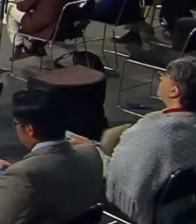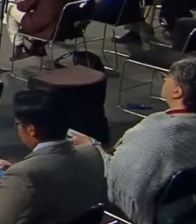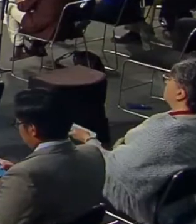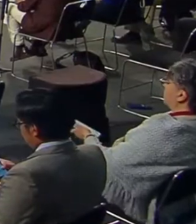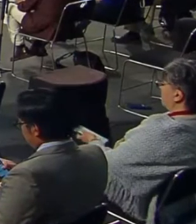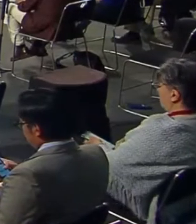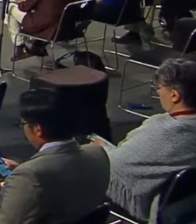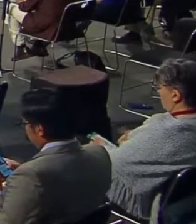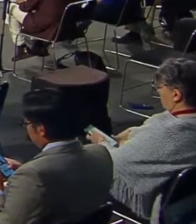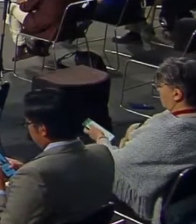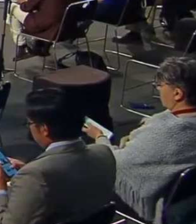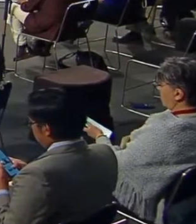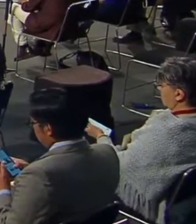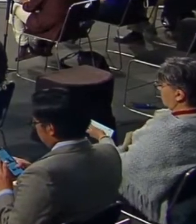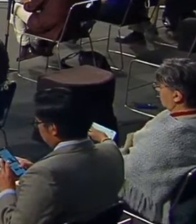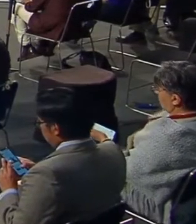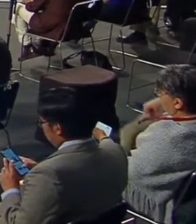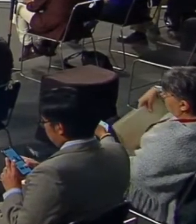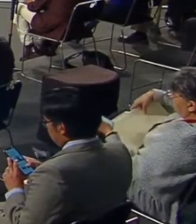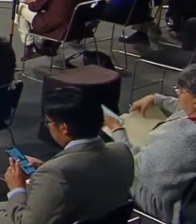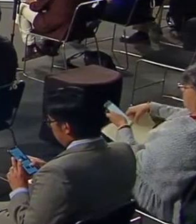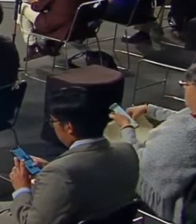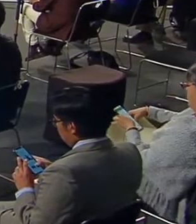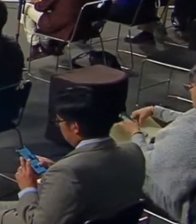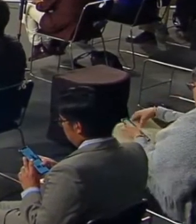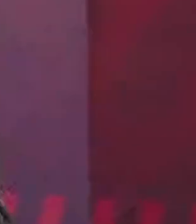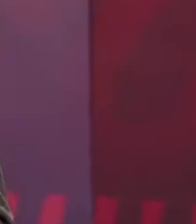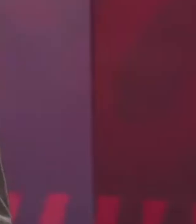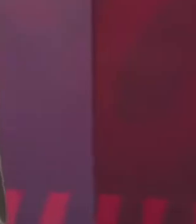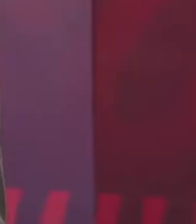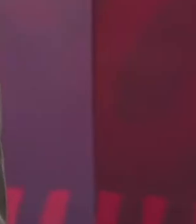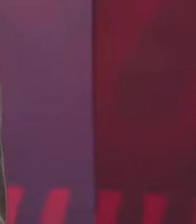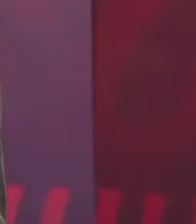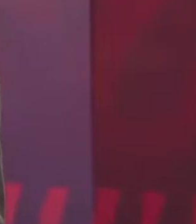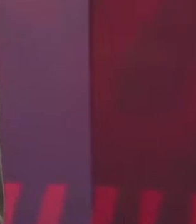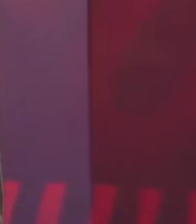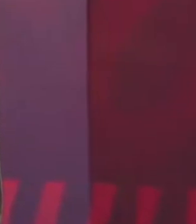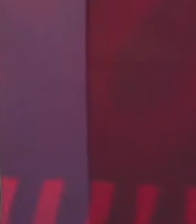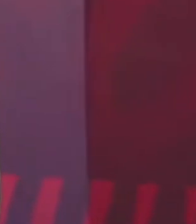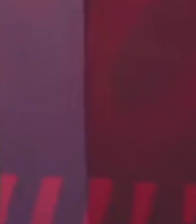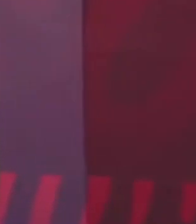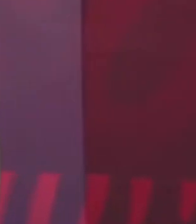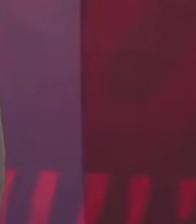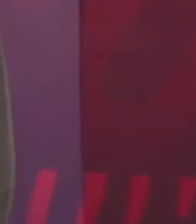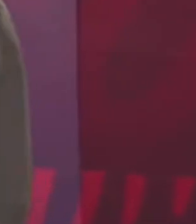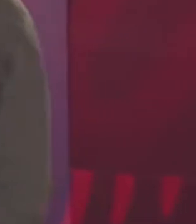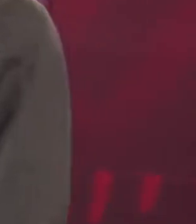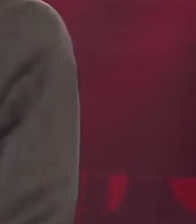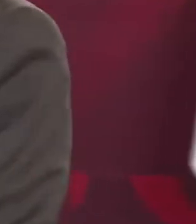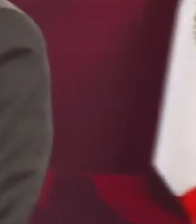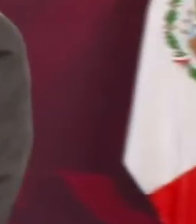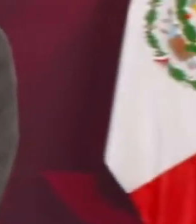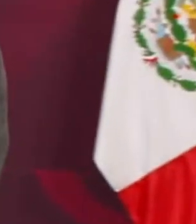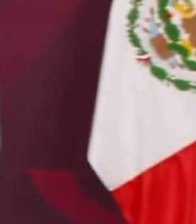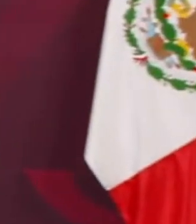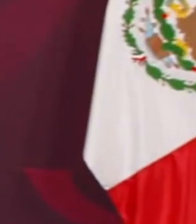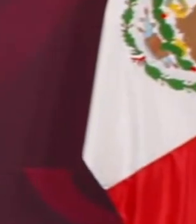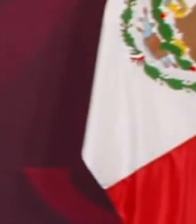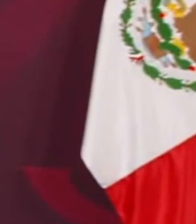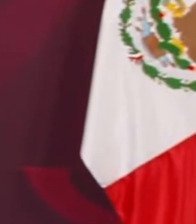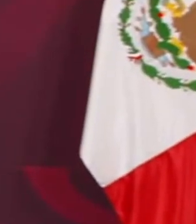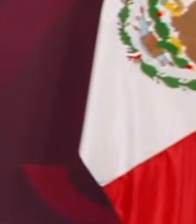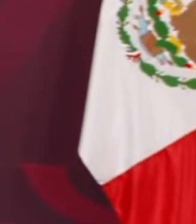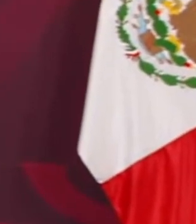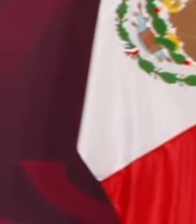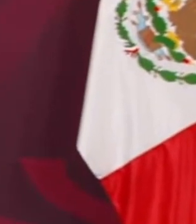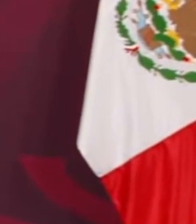Partido Republicano, no estén planteando de que debe entrar la